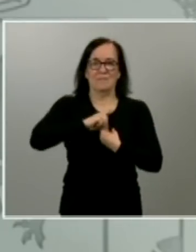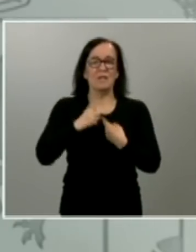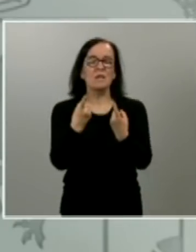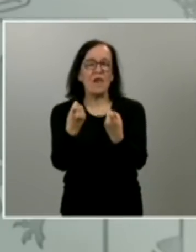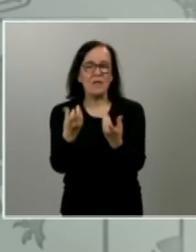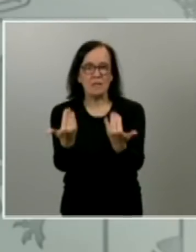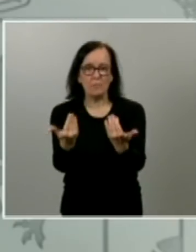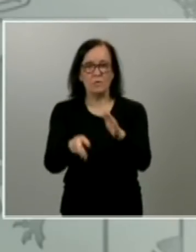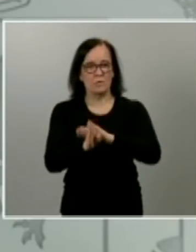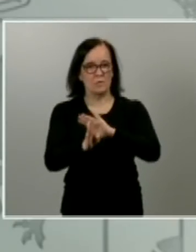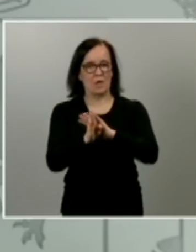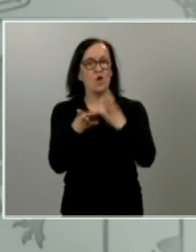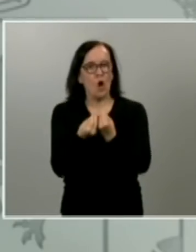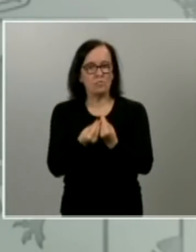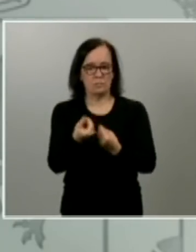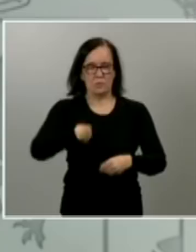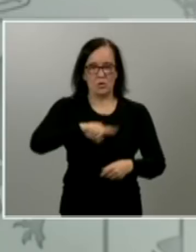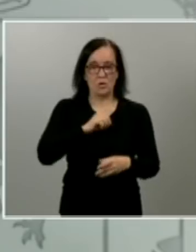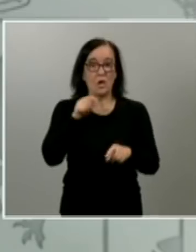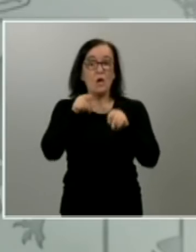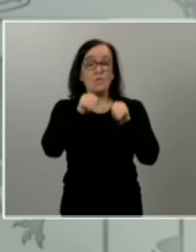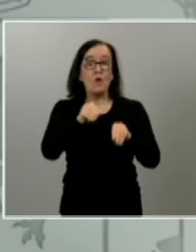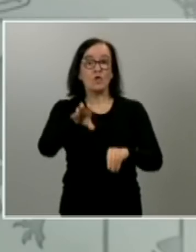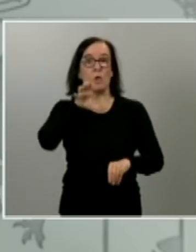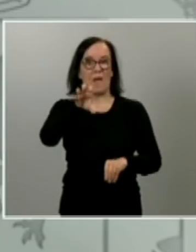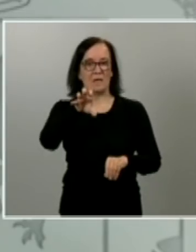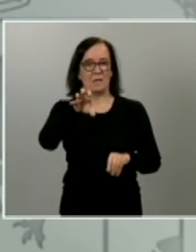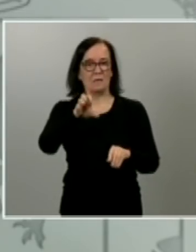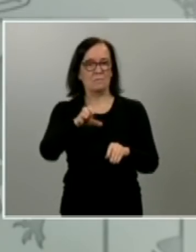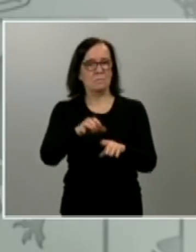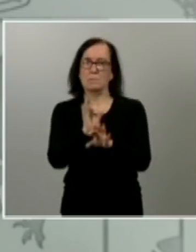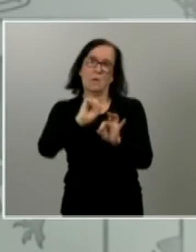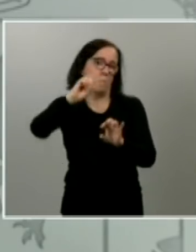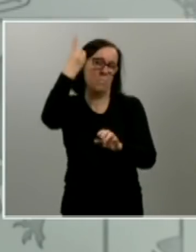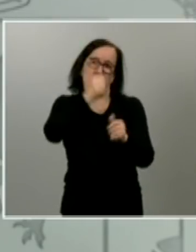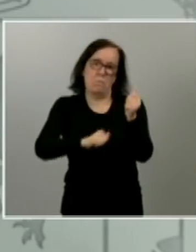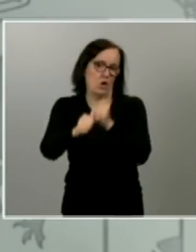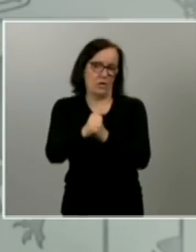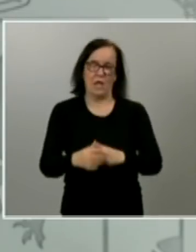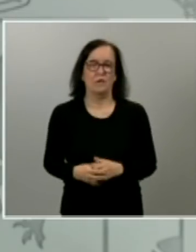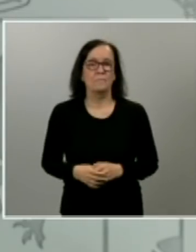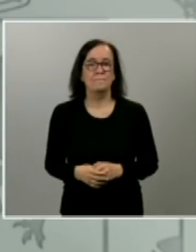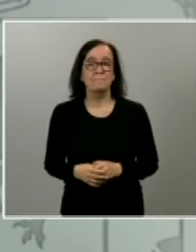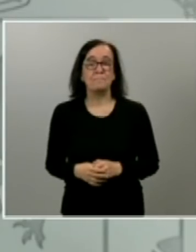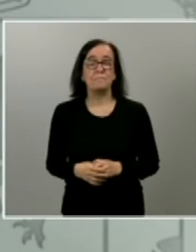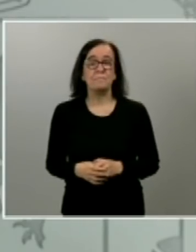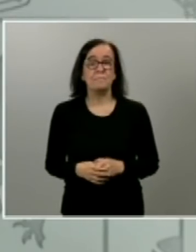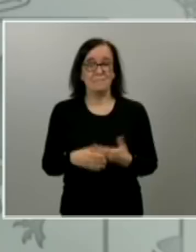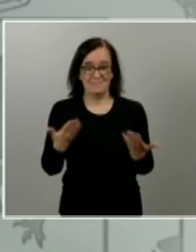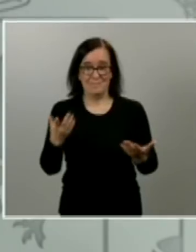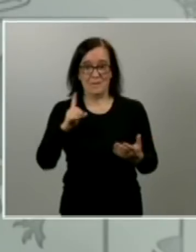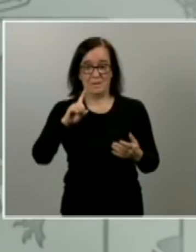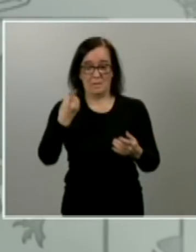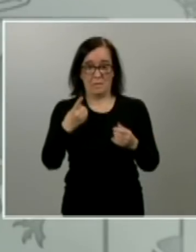nosotros este es vuestro país antes que nadie y desde el primero al último de los